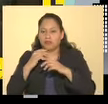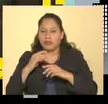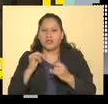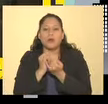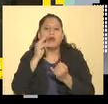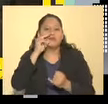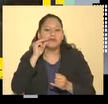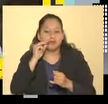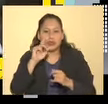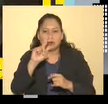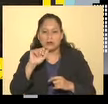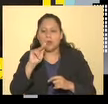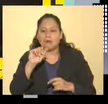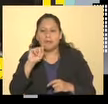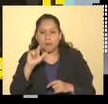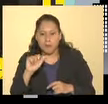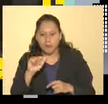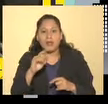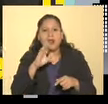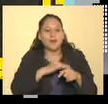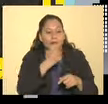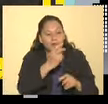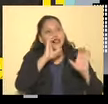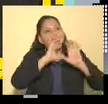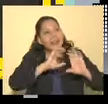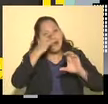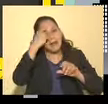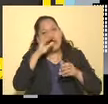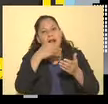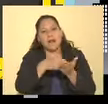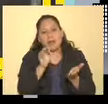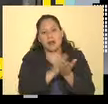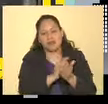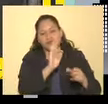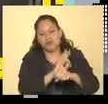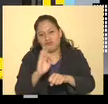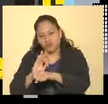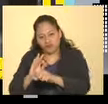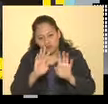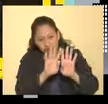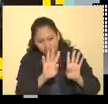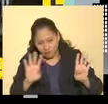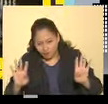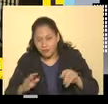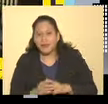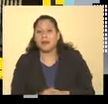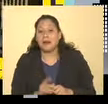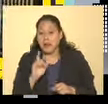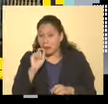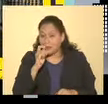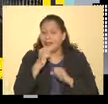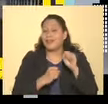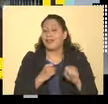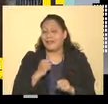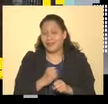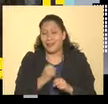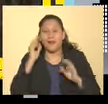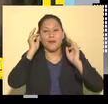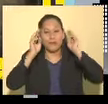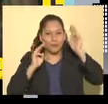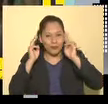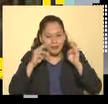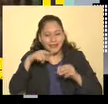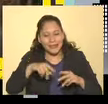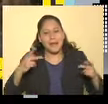ahí que se llame el Canto a los Héroes. Y sí, 20 años de ser un museo este